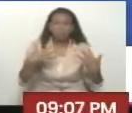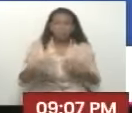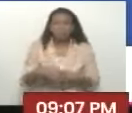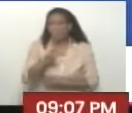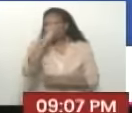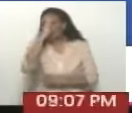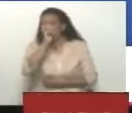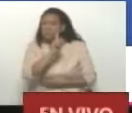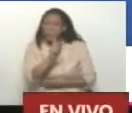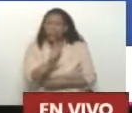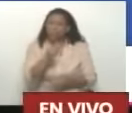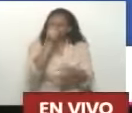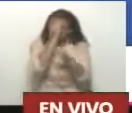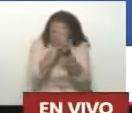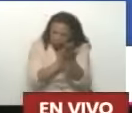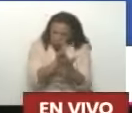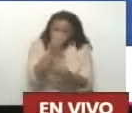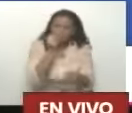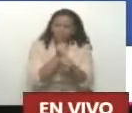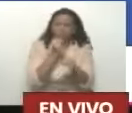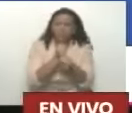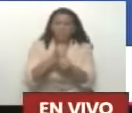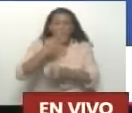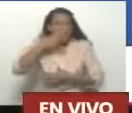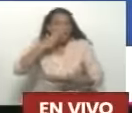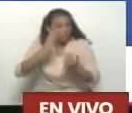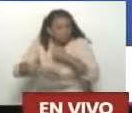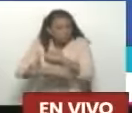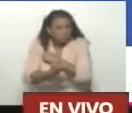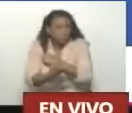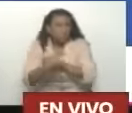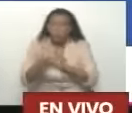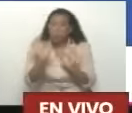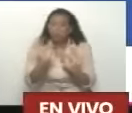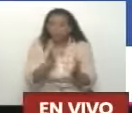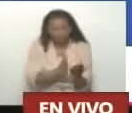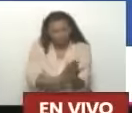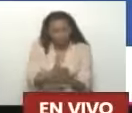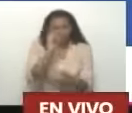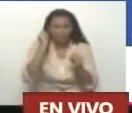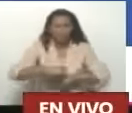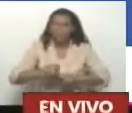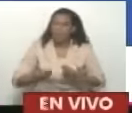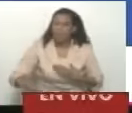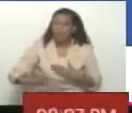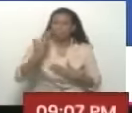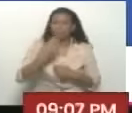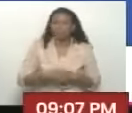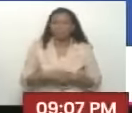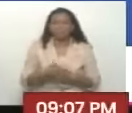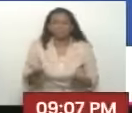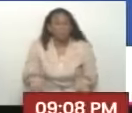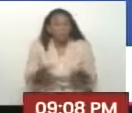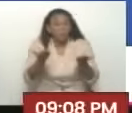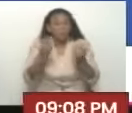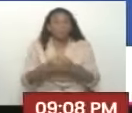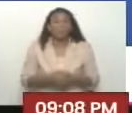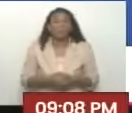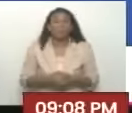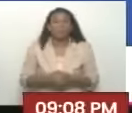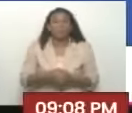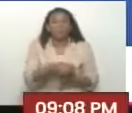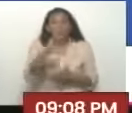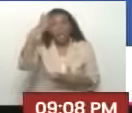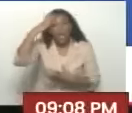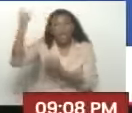Cuente conmigo, cuente con mi trabajo, con mi lealtad. Y bueno, adelante. Vamos a sacar esto adelante. Y que